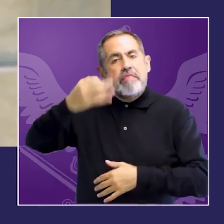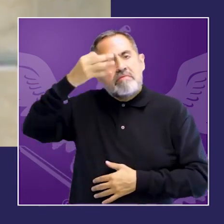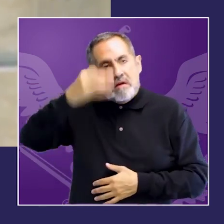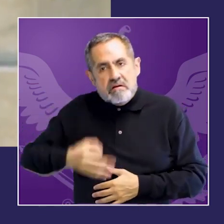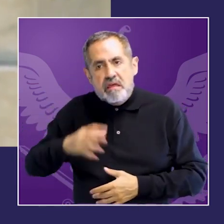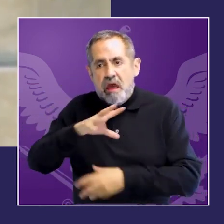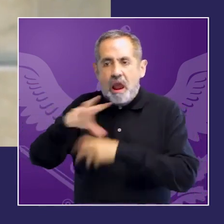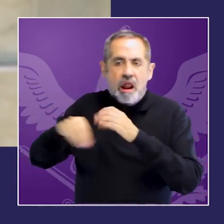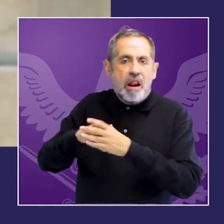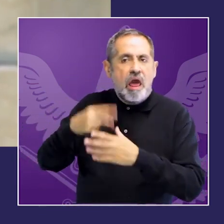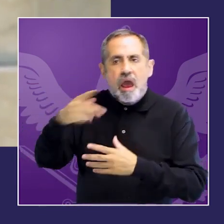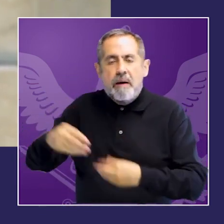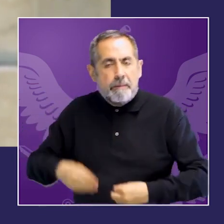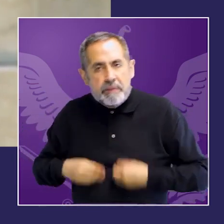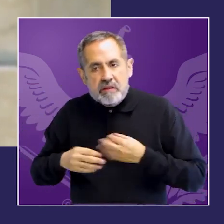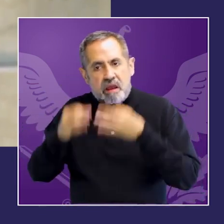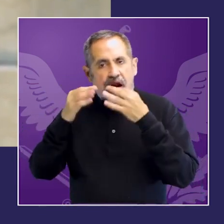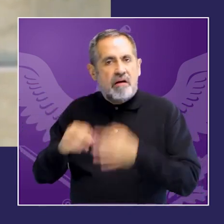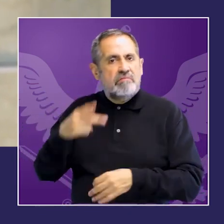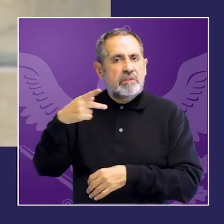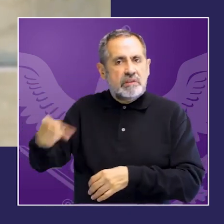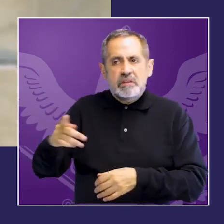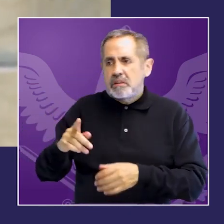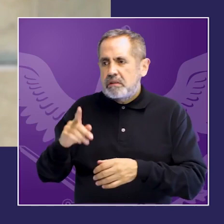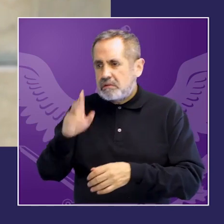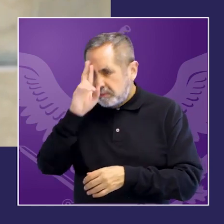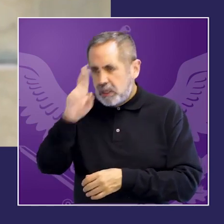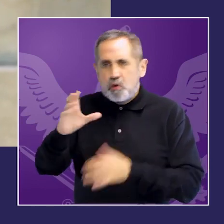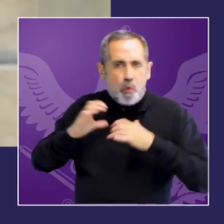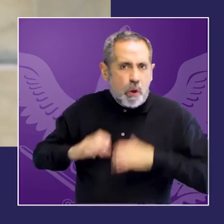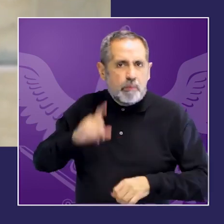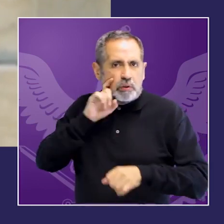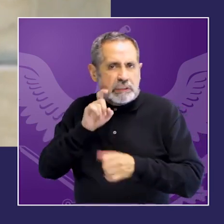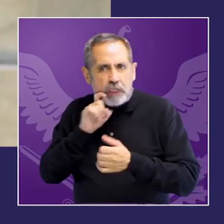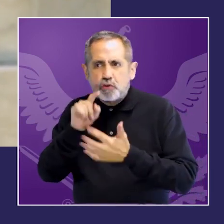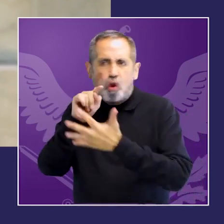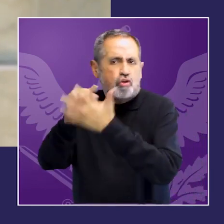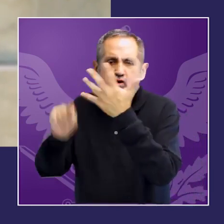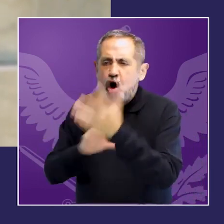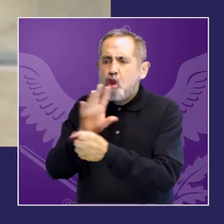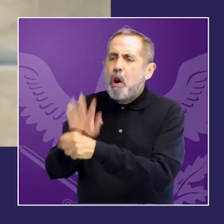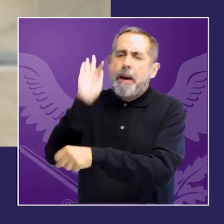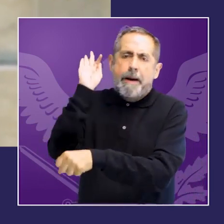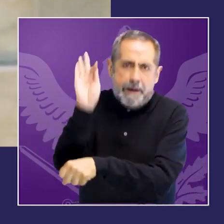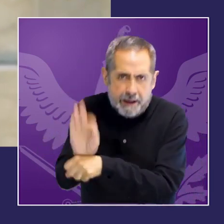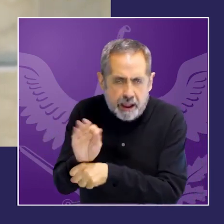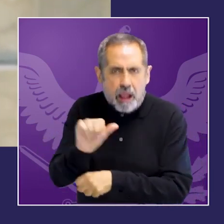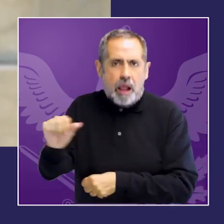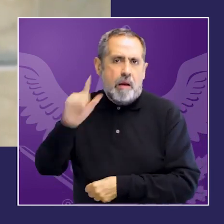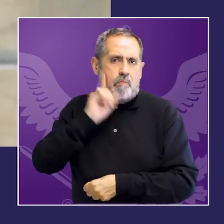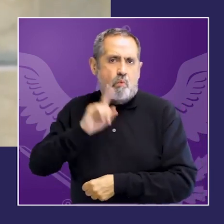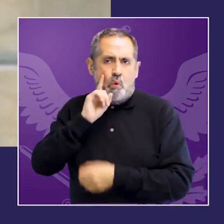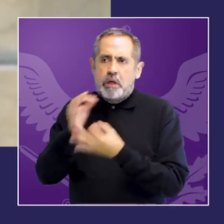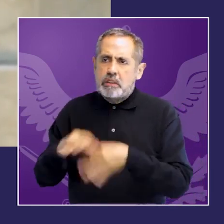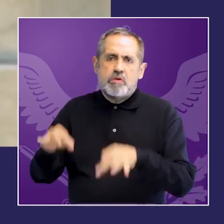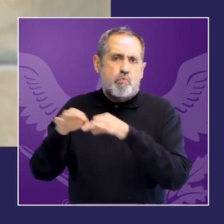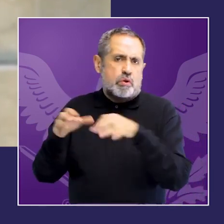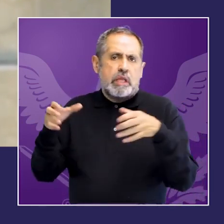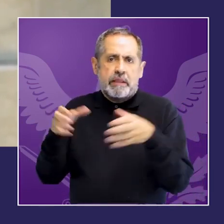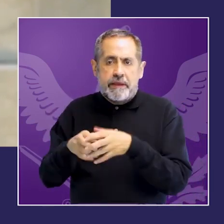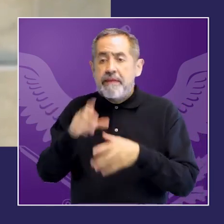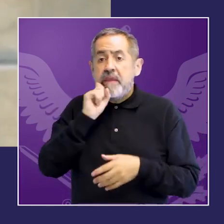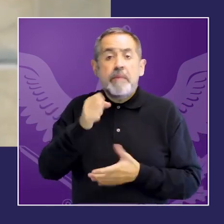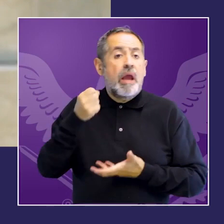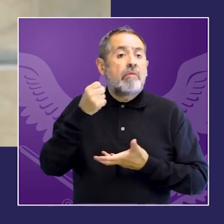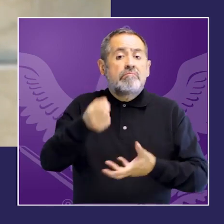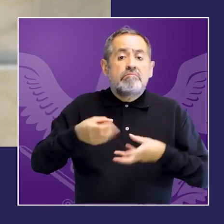protección de la dignidad y la integridad emocional física sexual de las personas que están involucradas pero también en